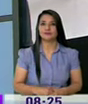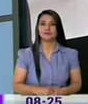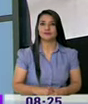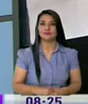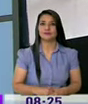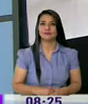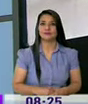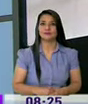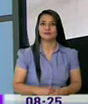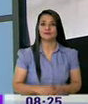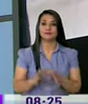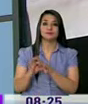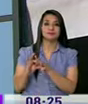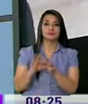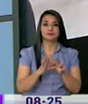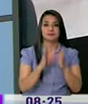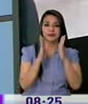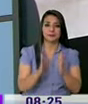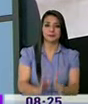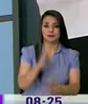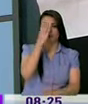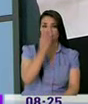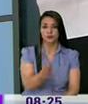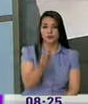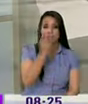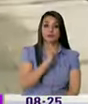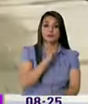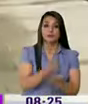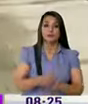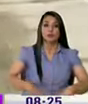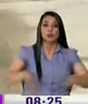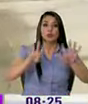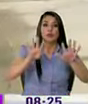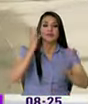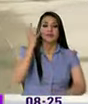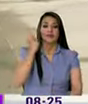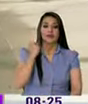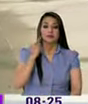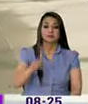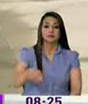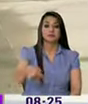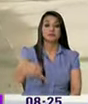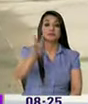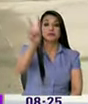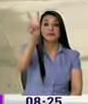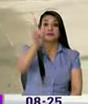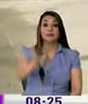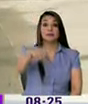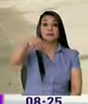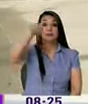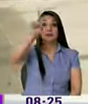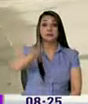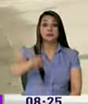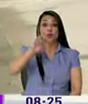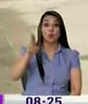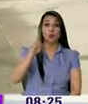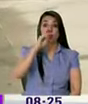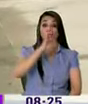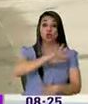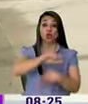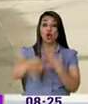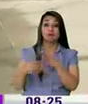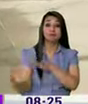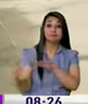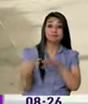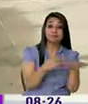Roberto, amigos, que tengan un excelente día. Exactamente en nueve días, el viernes primero de junio, ya todos los pasajeros que utilizan